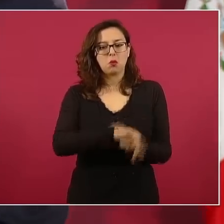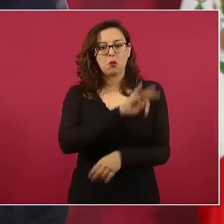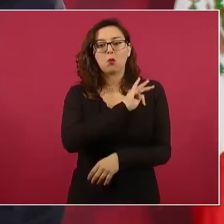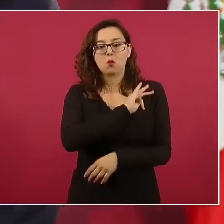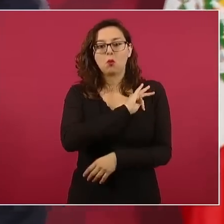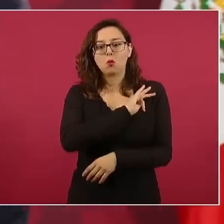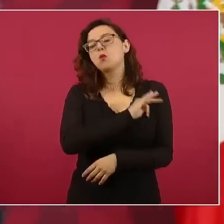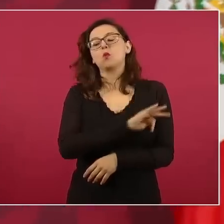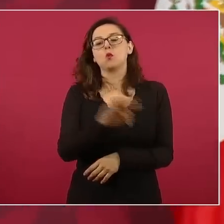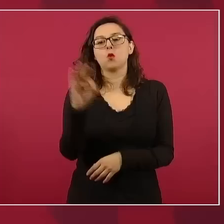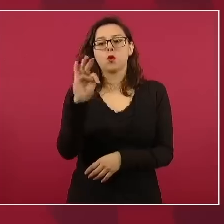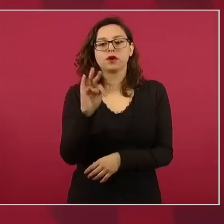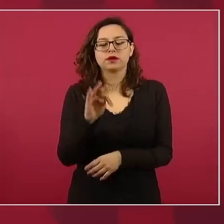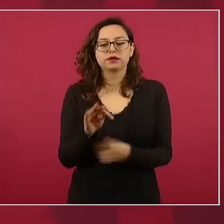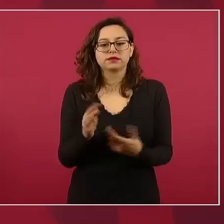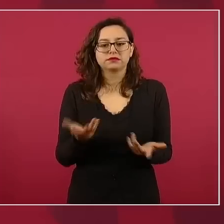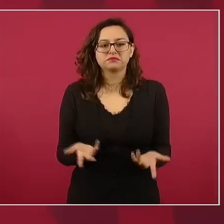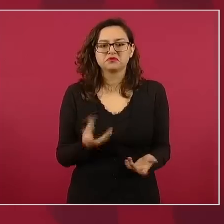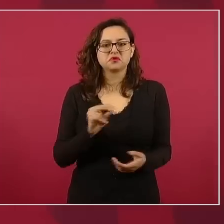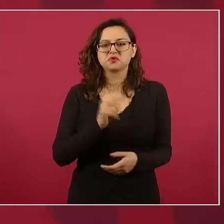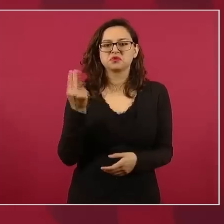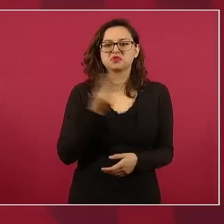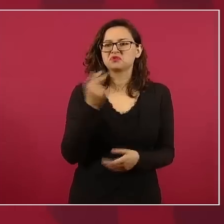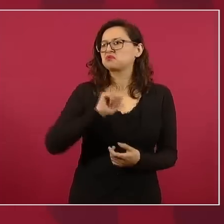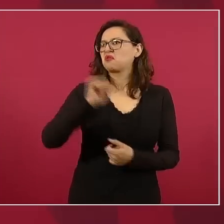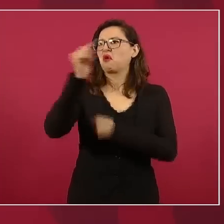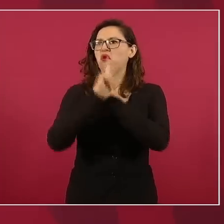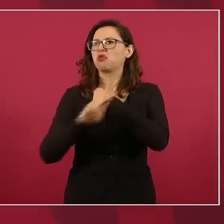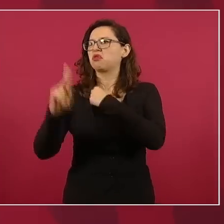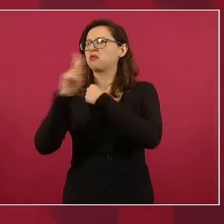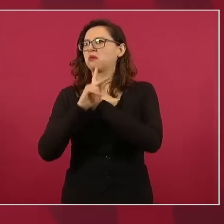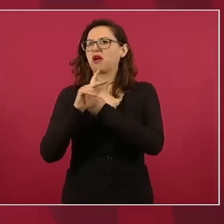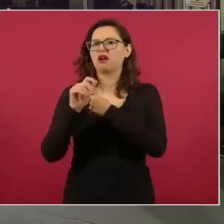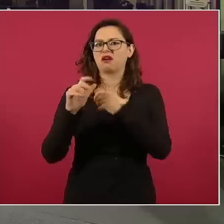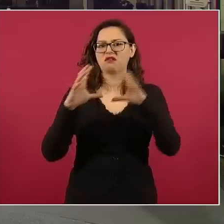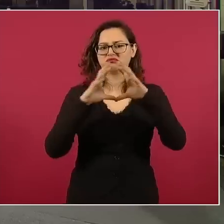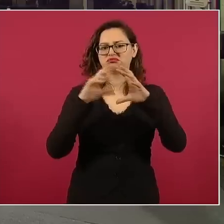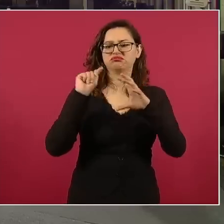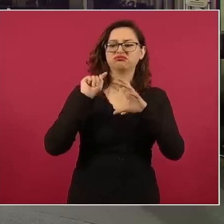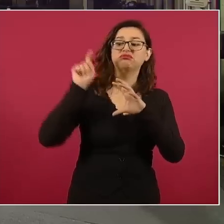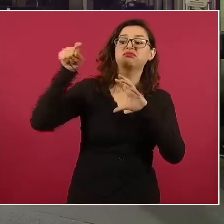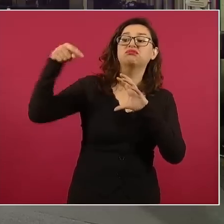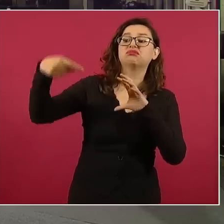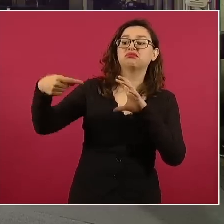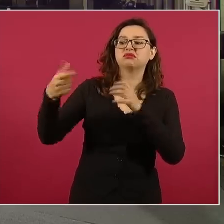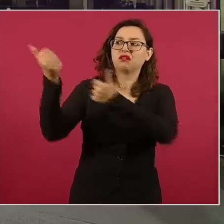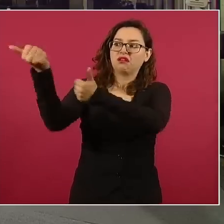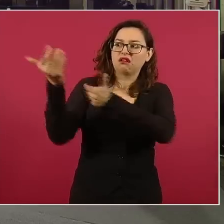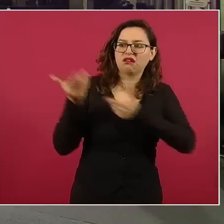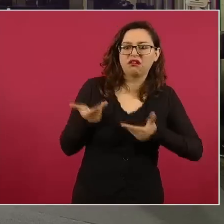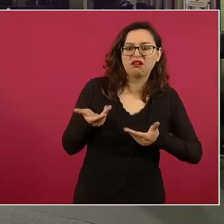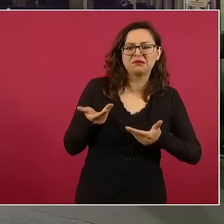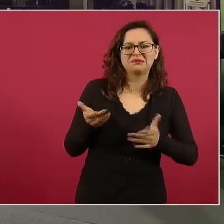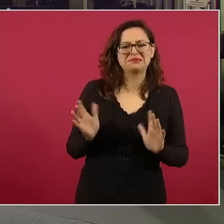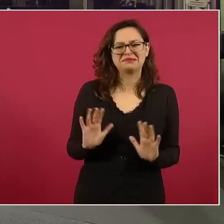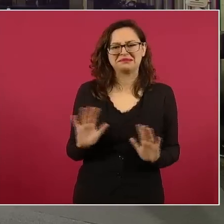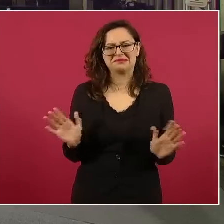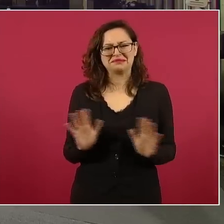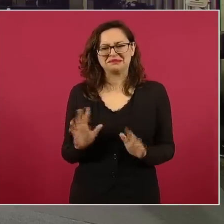consumir todo lo que se produzca sin necesidad de depender de otras regiones del mundo.